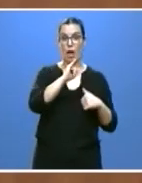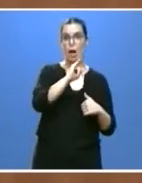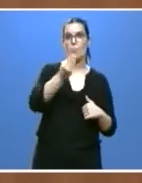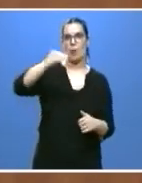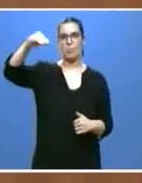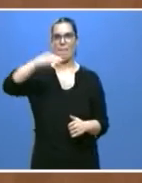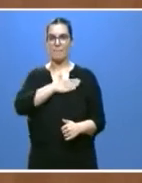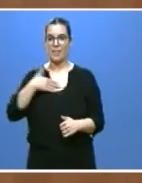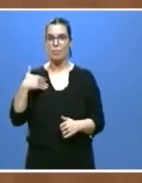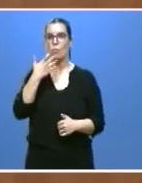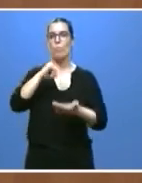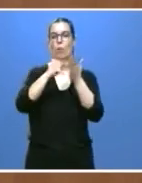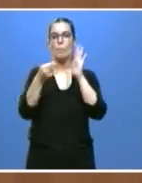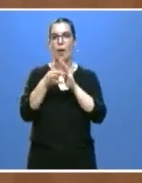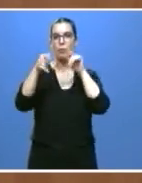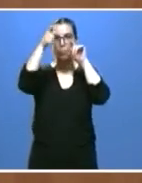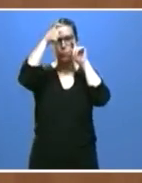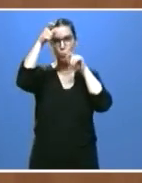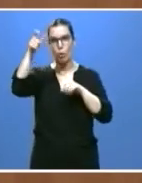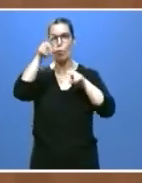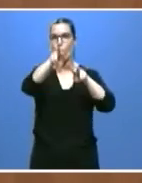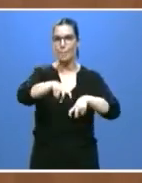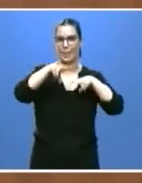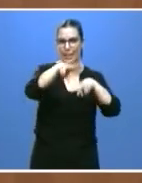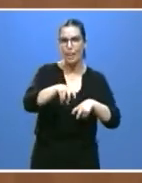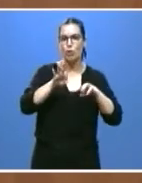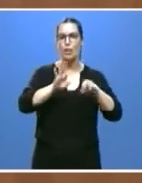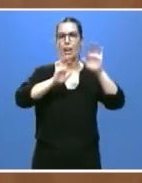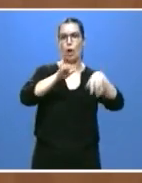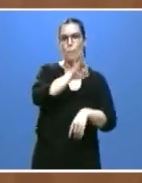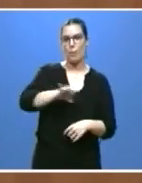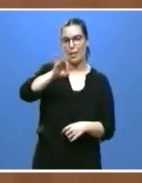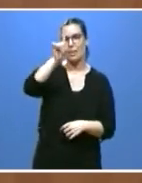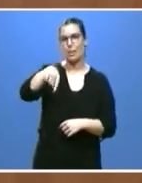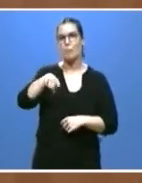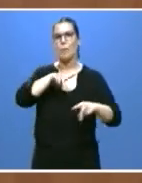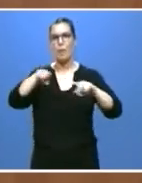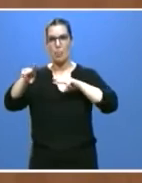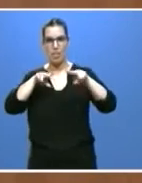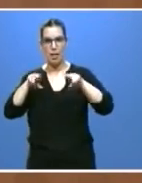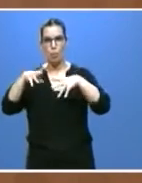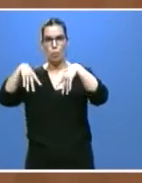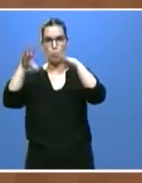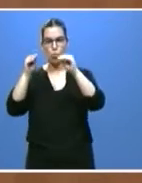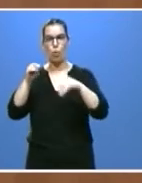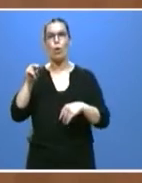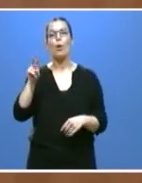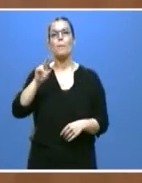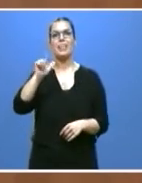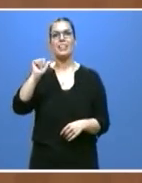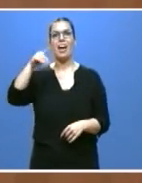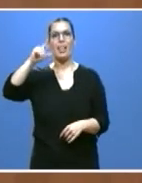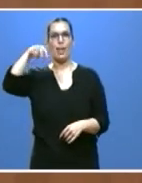El plan de municipios mineros de León y de Palencia, el de Miranda de Ebro, en Burgos, Villadangos del Páramo en León,